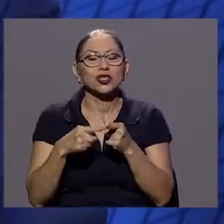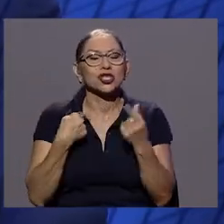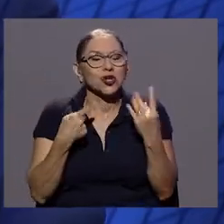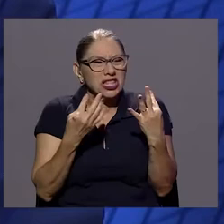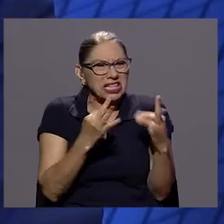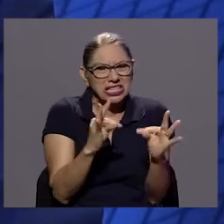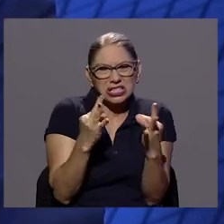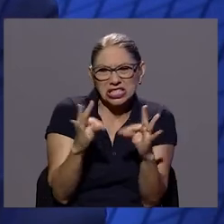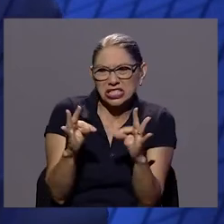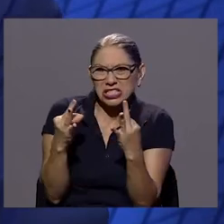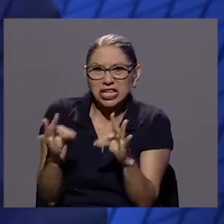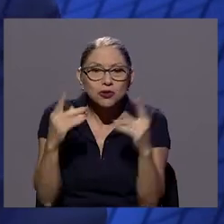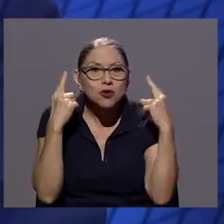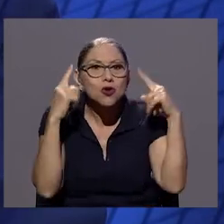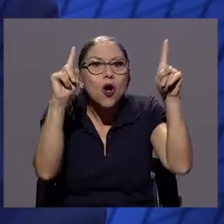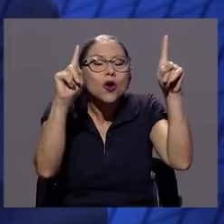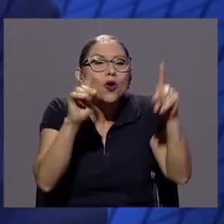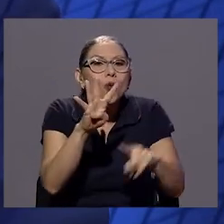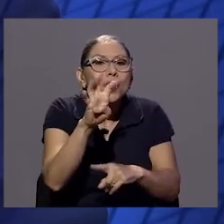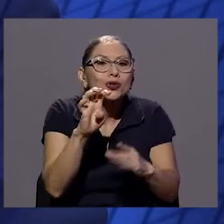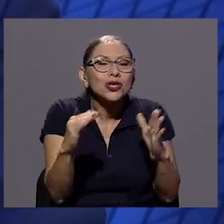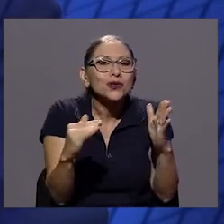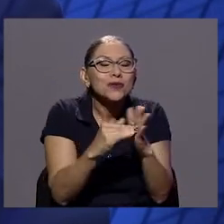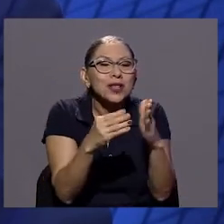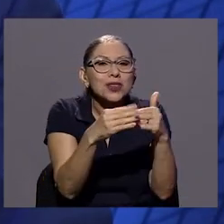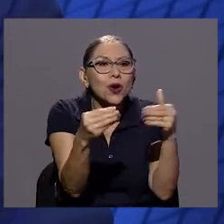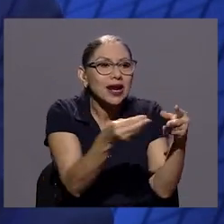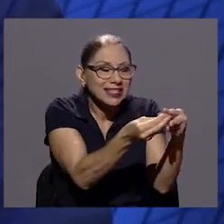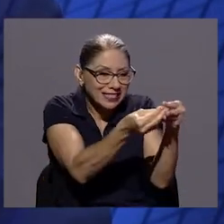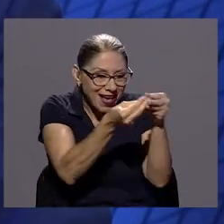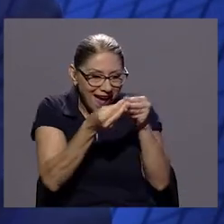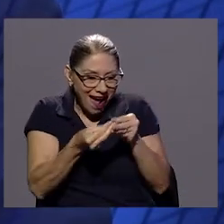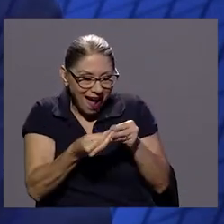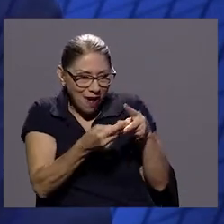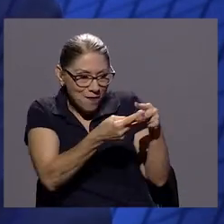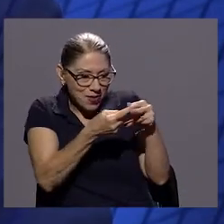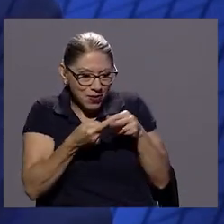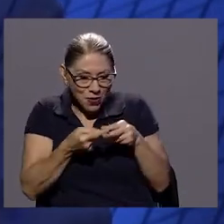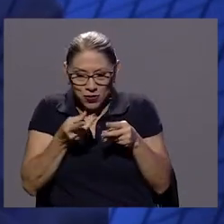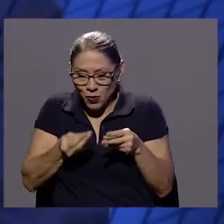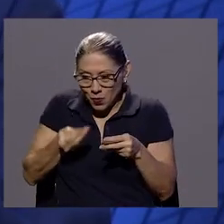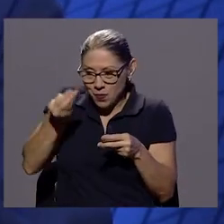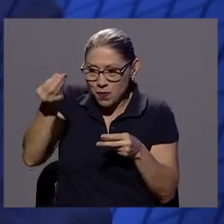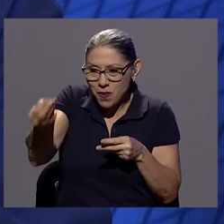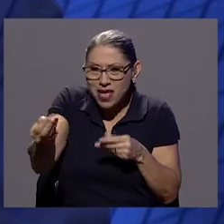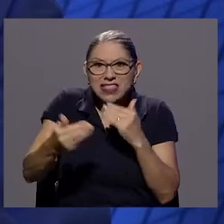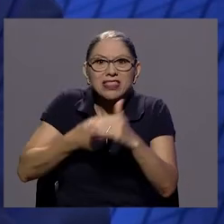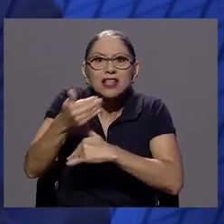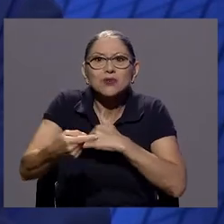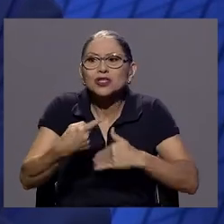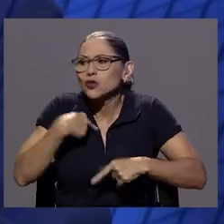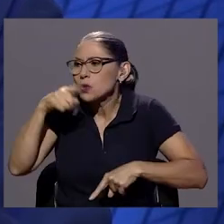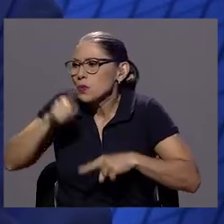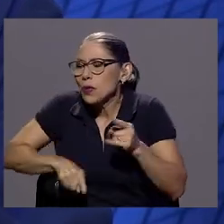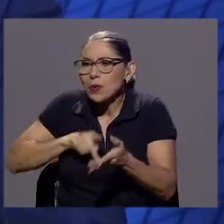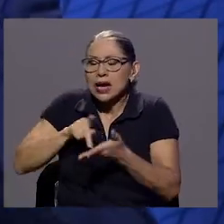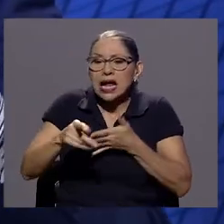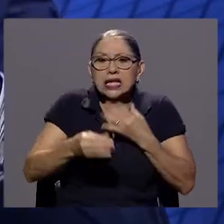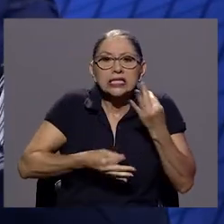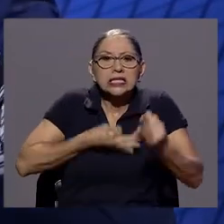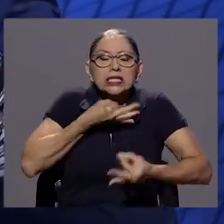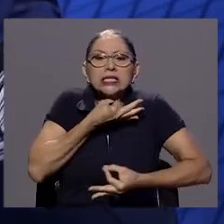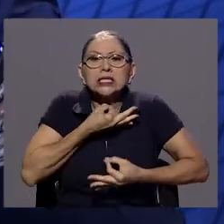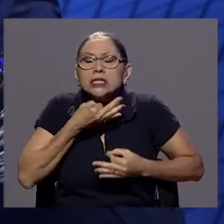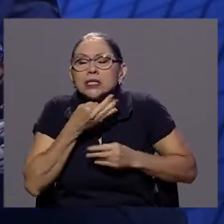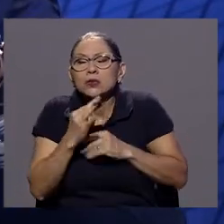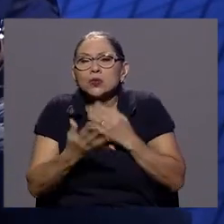eso ya me genera una presión que yo no puedo soportar con mi capacidad de pago. Entonces, lo que en la oficina insistimos es que